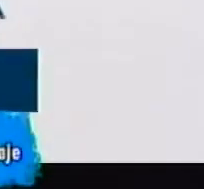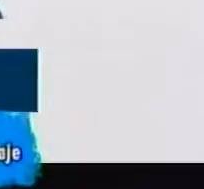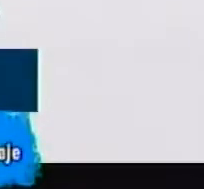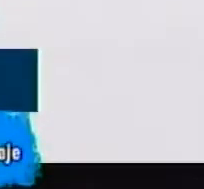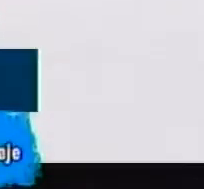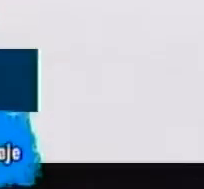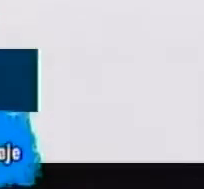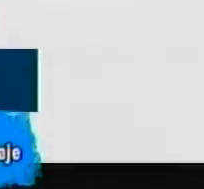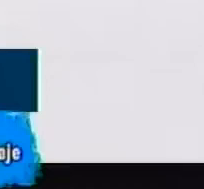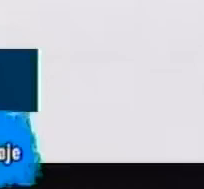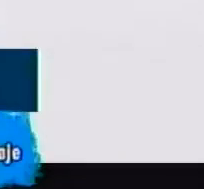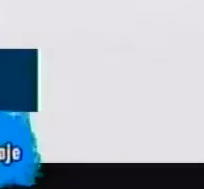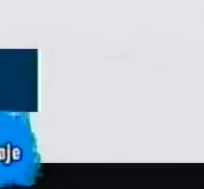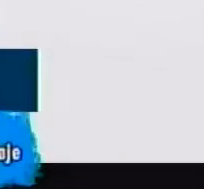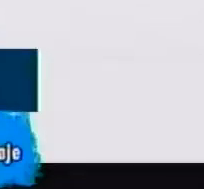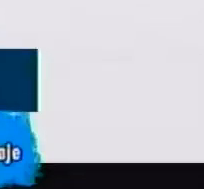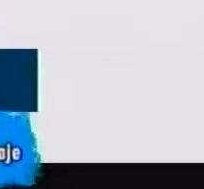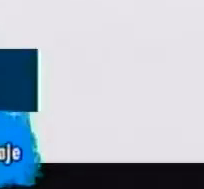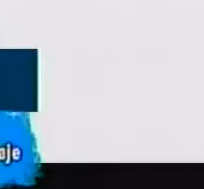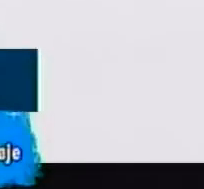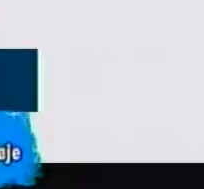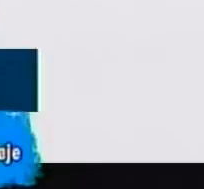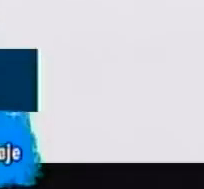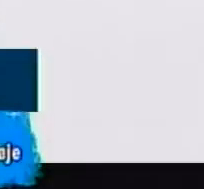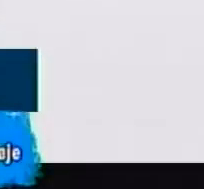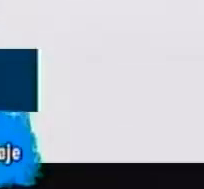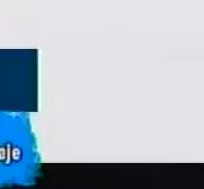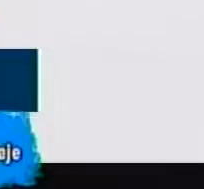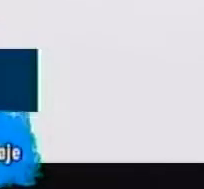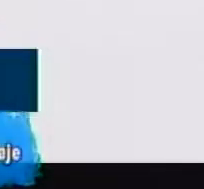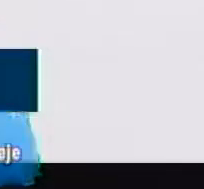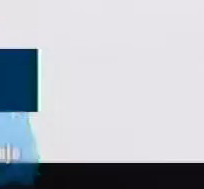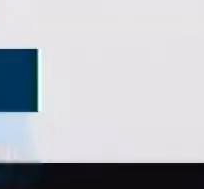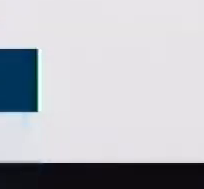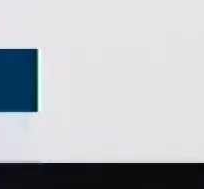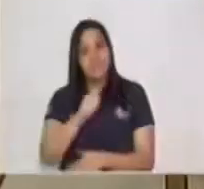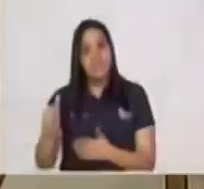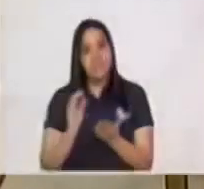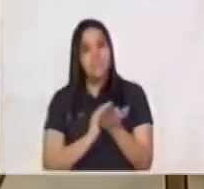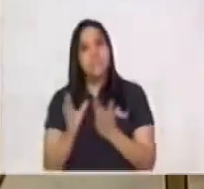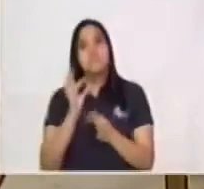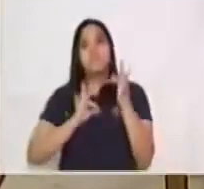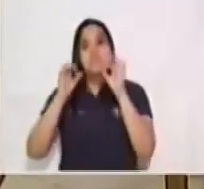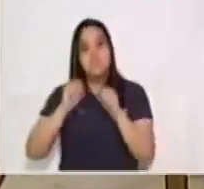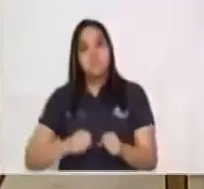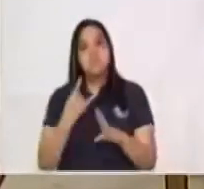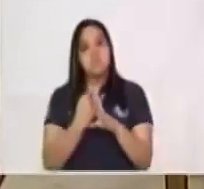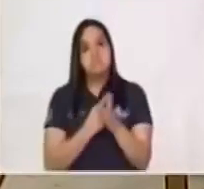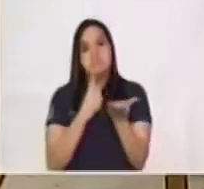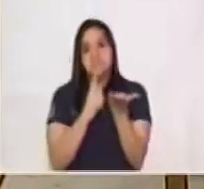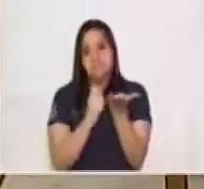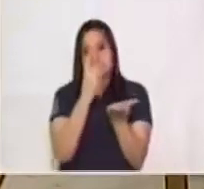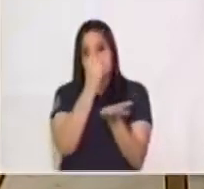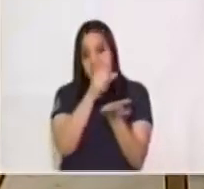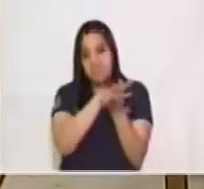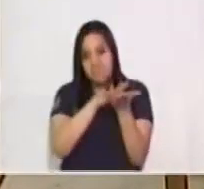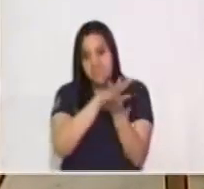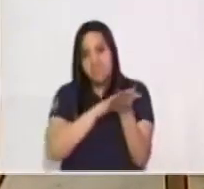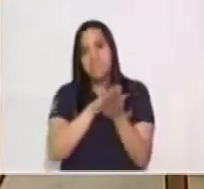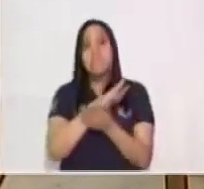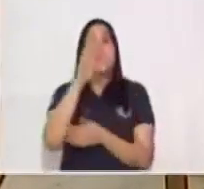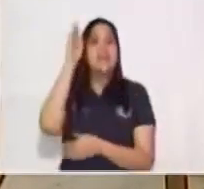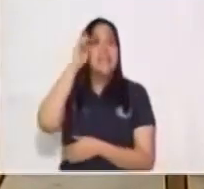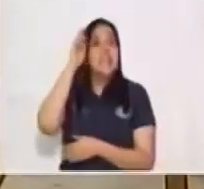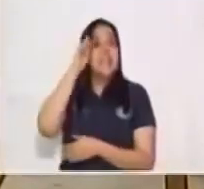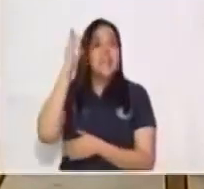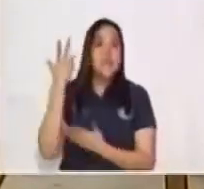aprendido hoy. Te recuerdo nuevamente que laves las manos constantemente con agua y jabón o bien las desinfectes con gel antibacterial. Y